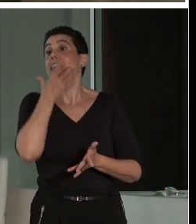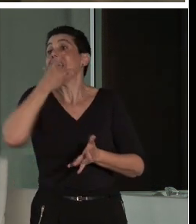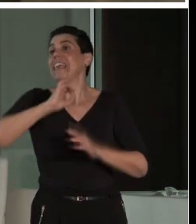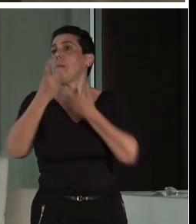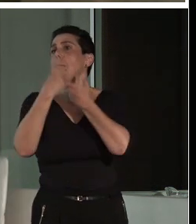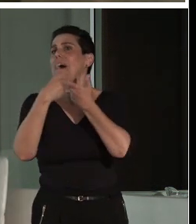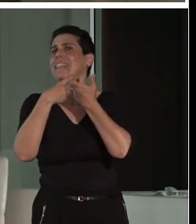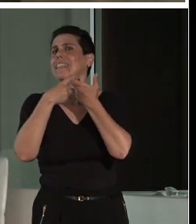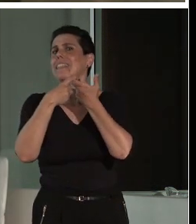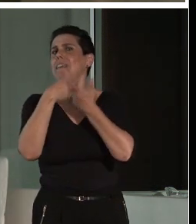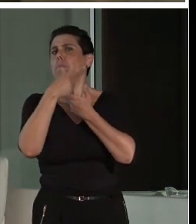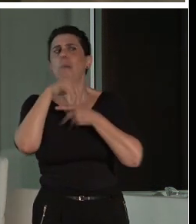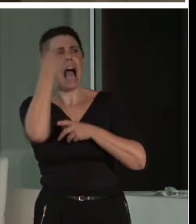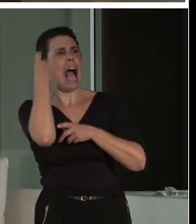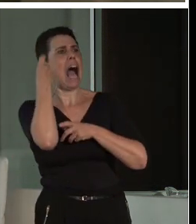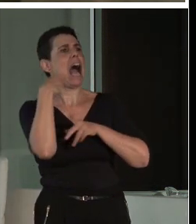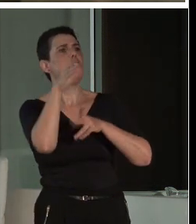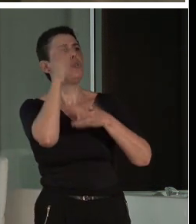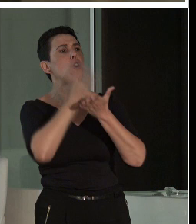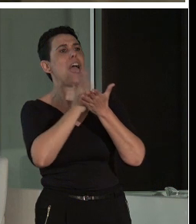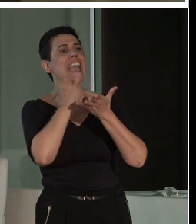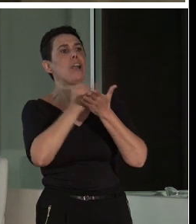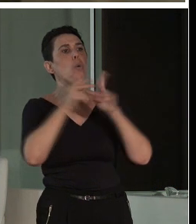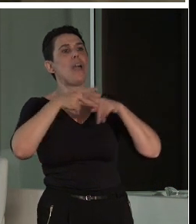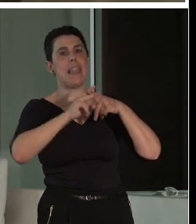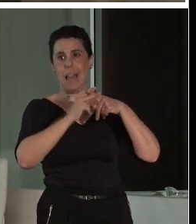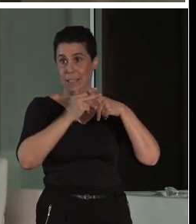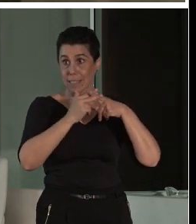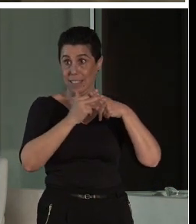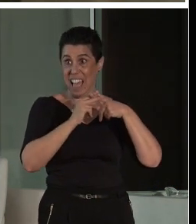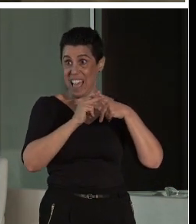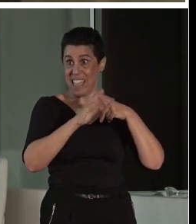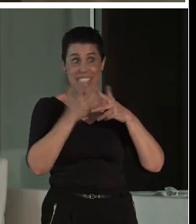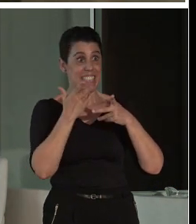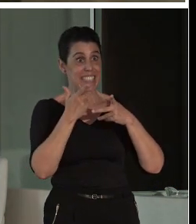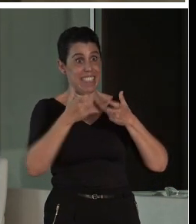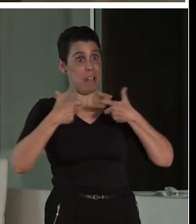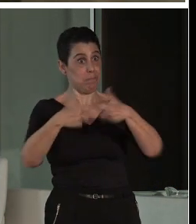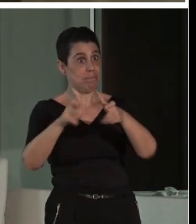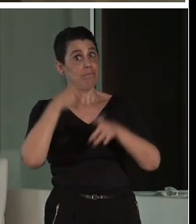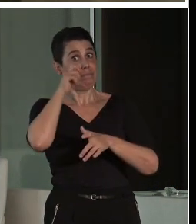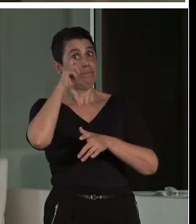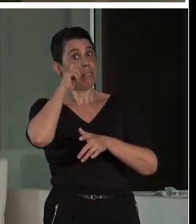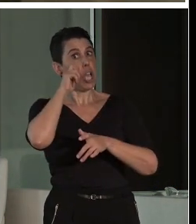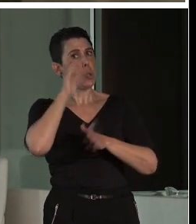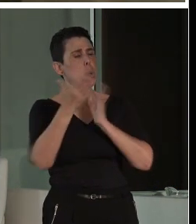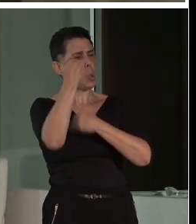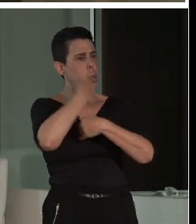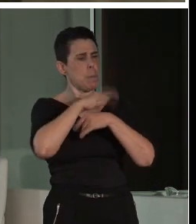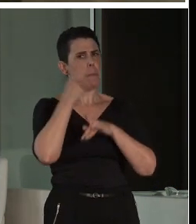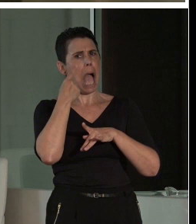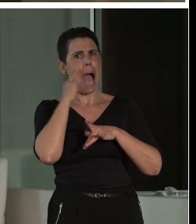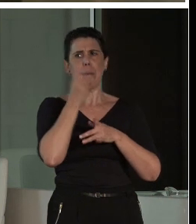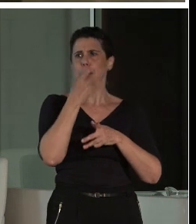Llevamos muchos años trabajando con gente de escuelas-taller, de la rama de turismo, que vienen con nosotros a hacer estudio de público y